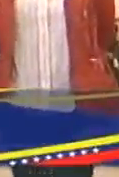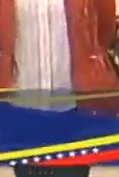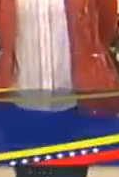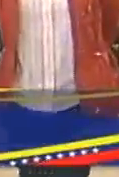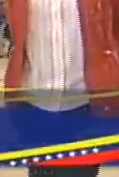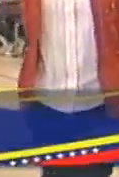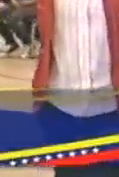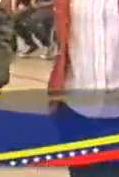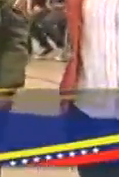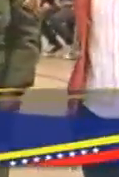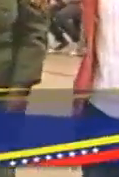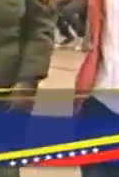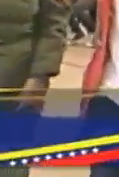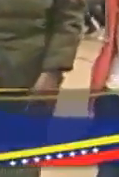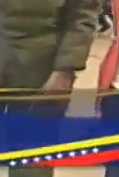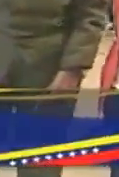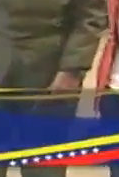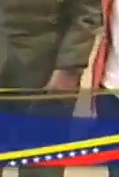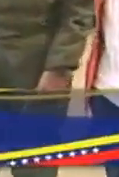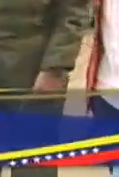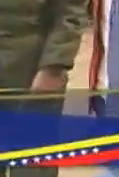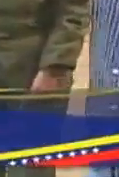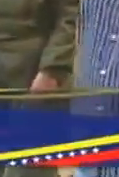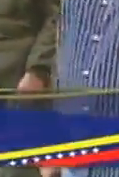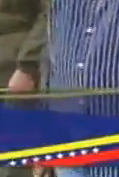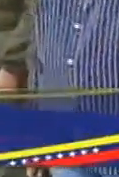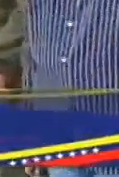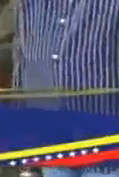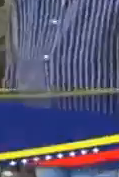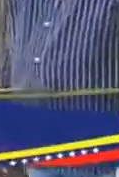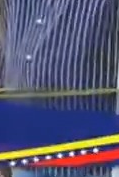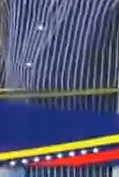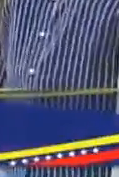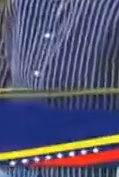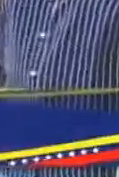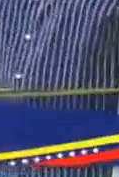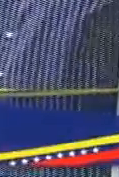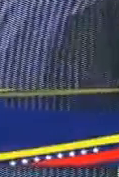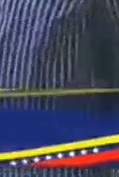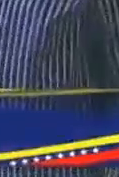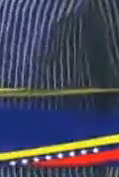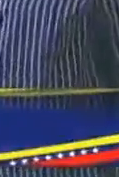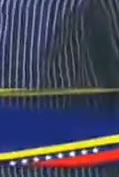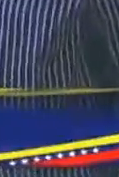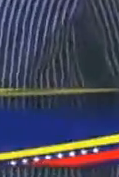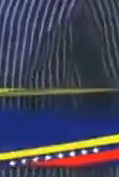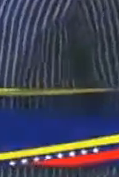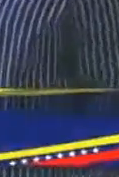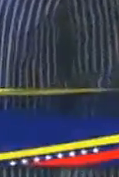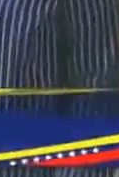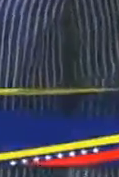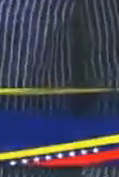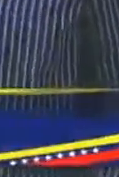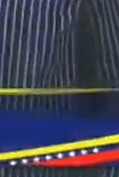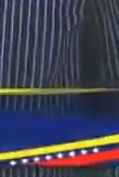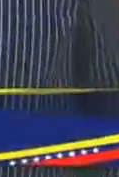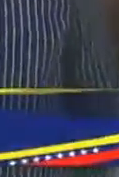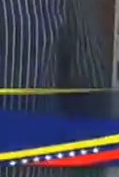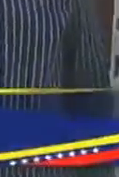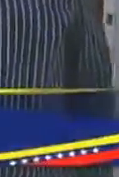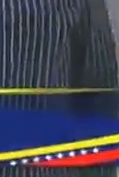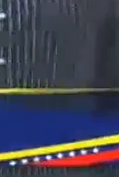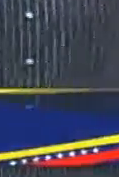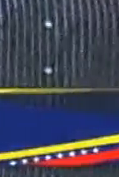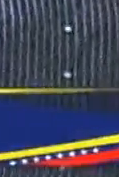todos bueno si este centro complejo educativo tiene uno de los casi 7 mil puntos itinerantes de